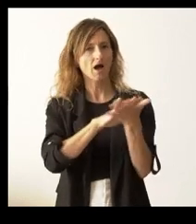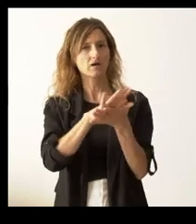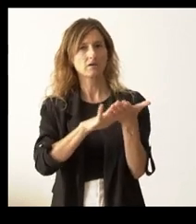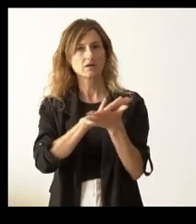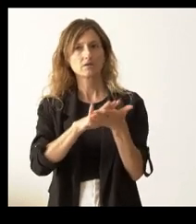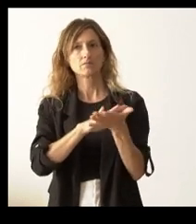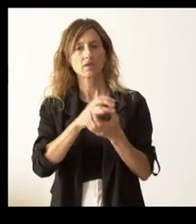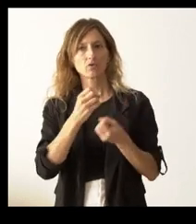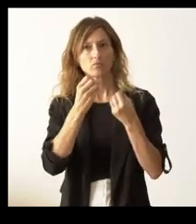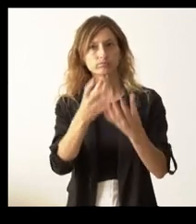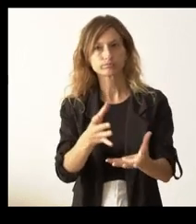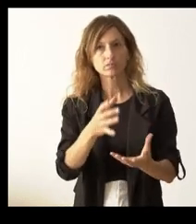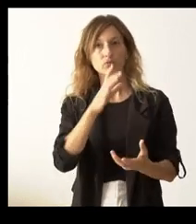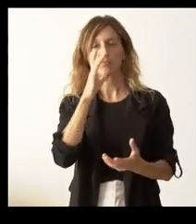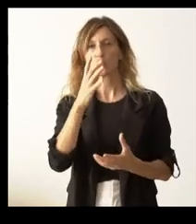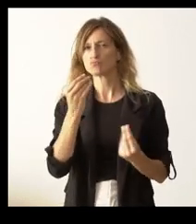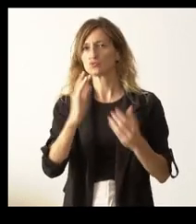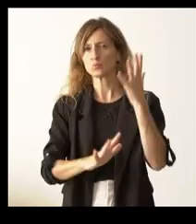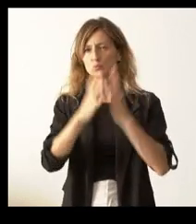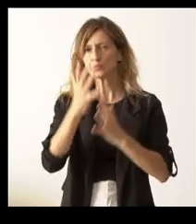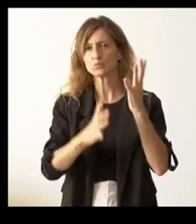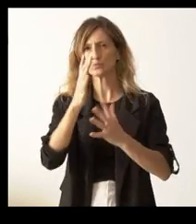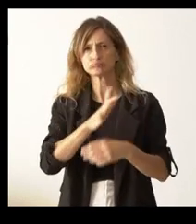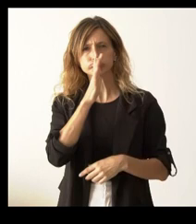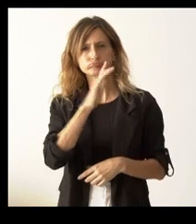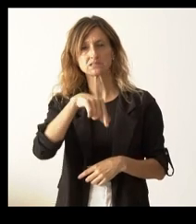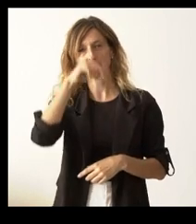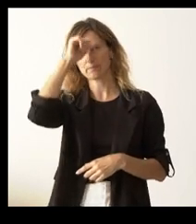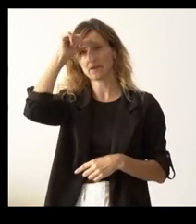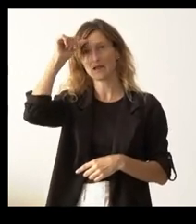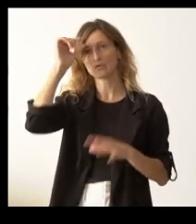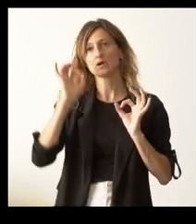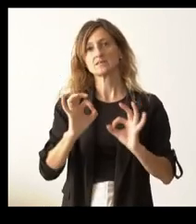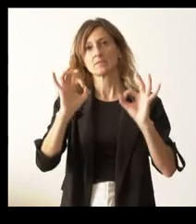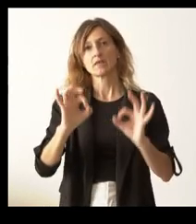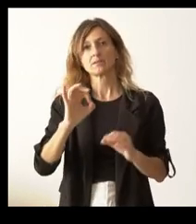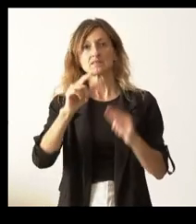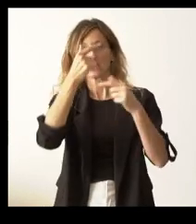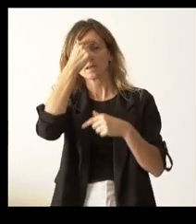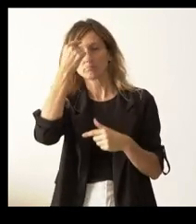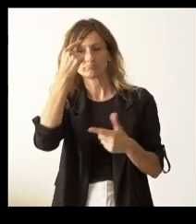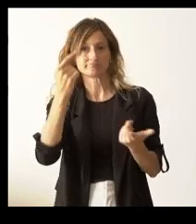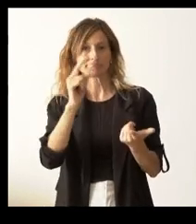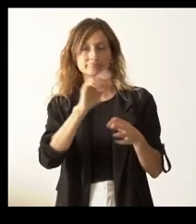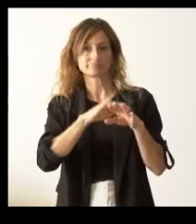conocer como reacción después de los enormes incendios que se han producido este verano, muy especialmente en Zamora, en Castigada.